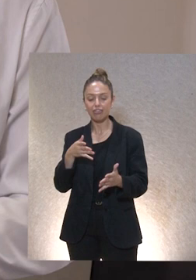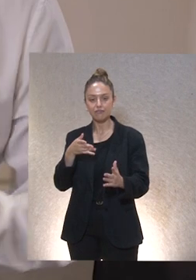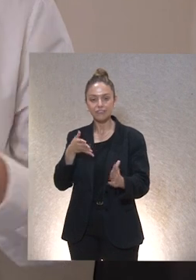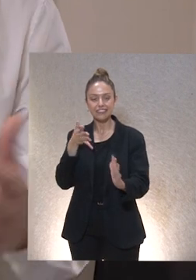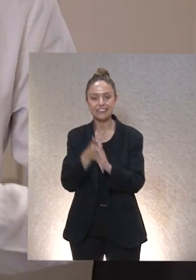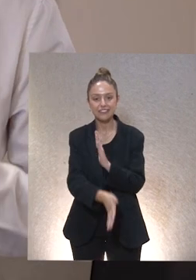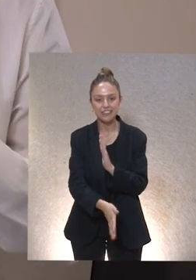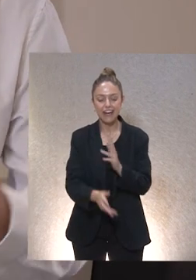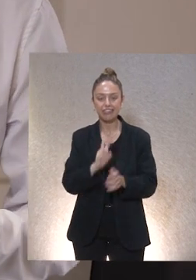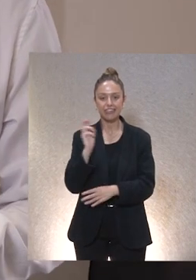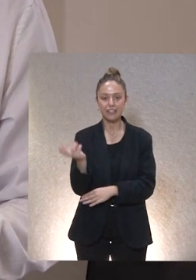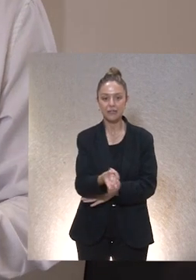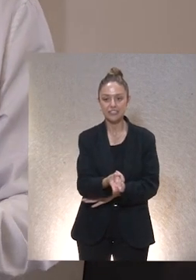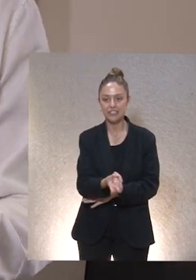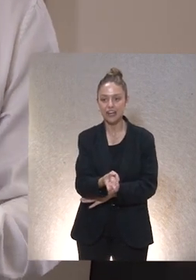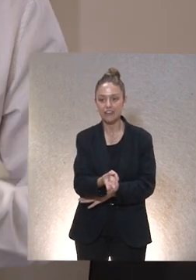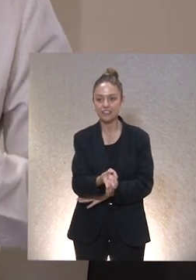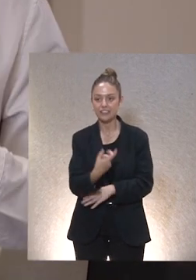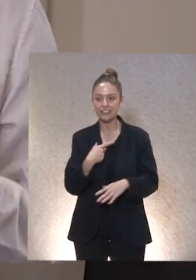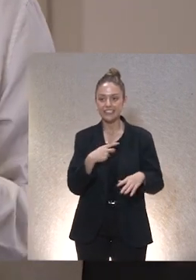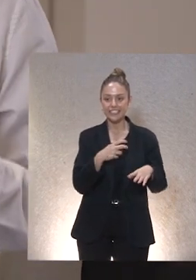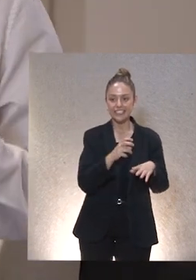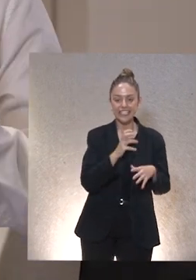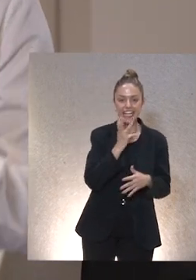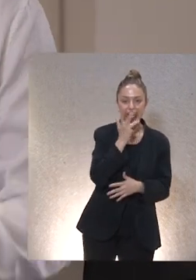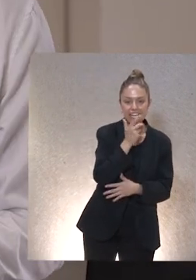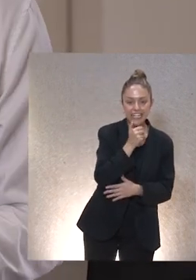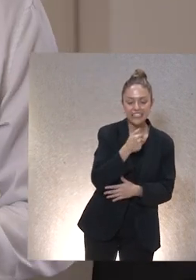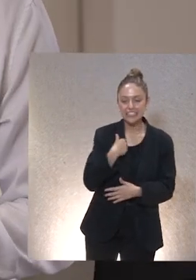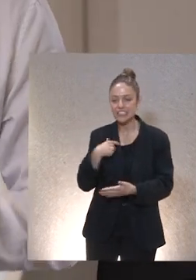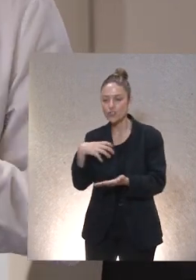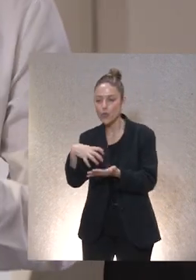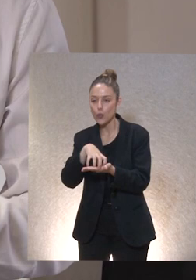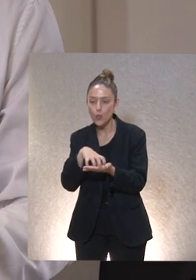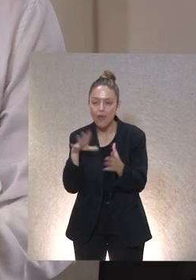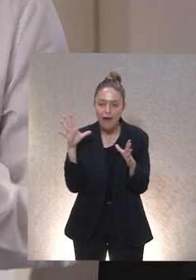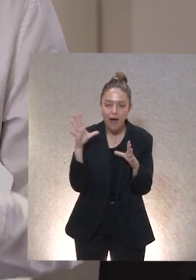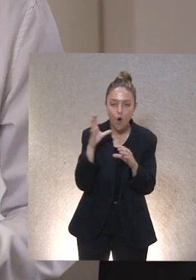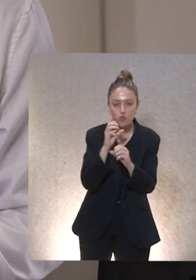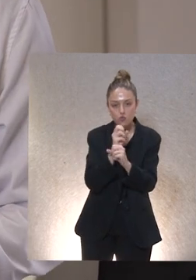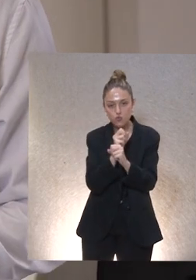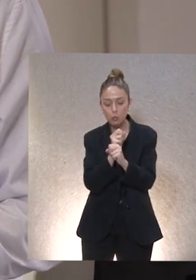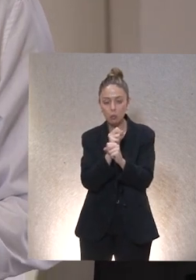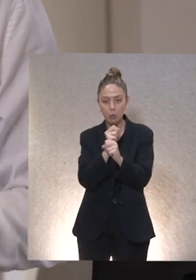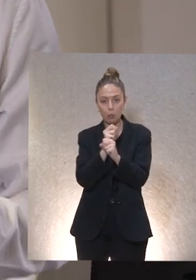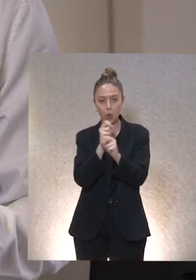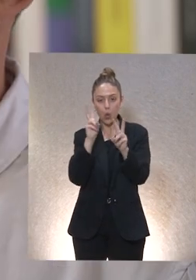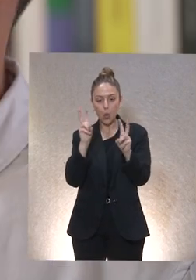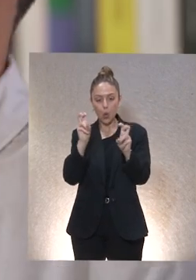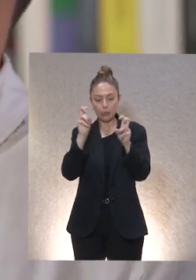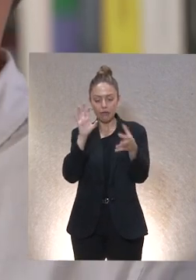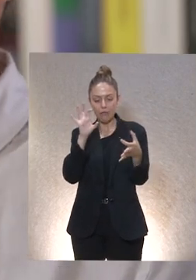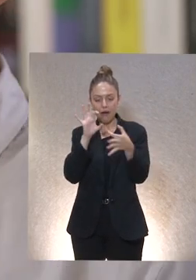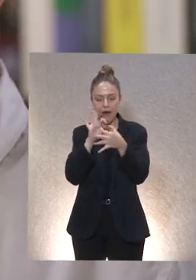Hay muchos grises y muchísimas dudas en torno a esta posibilidad. Y